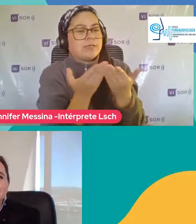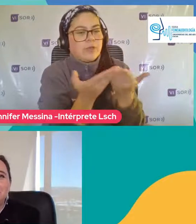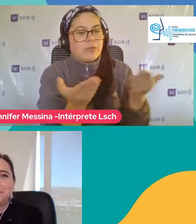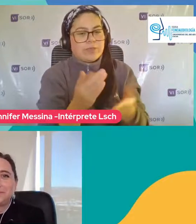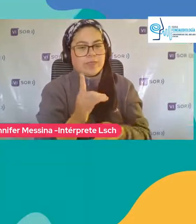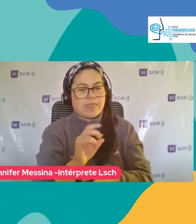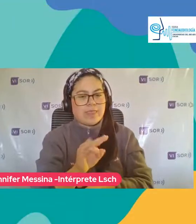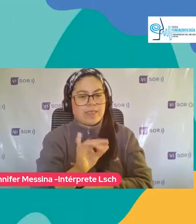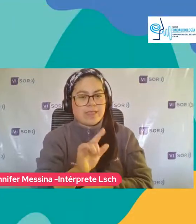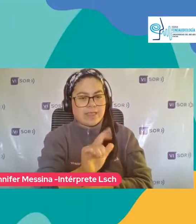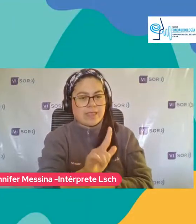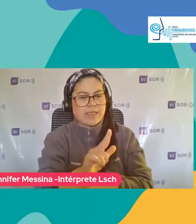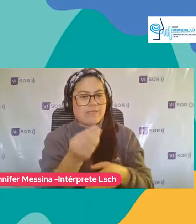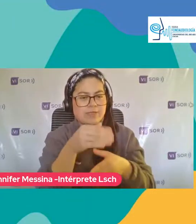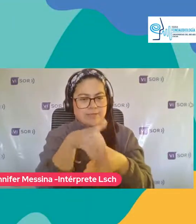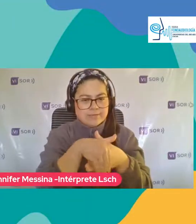tardes